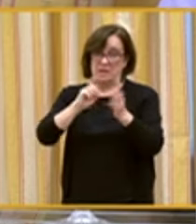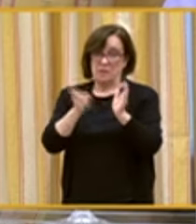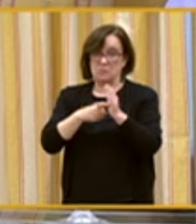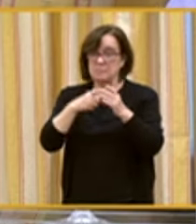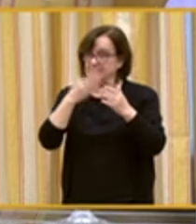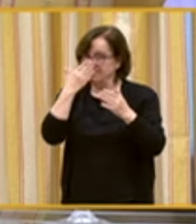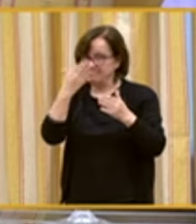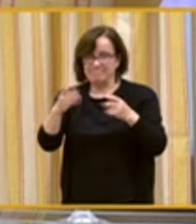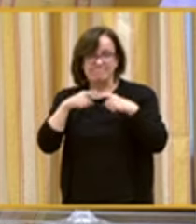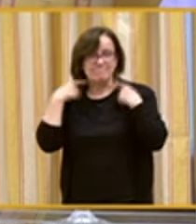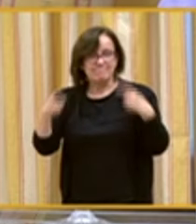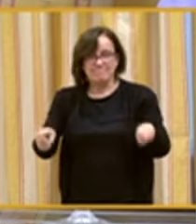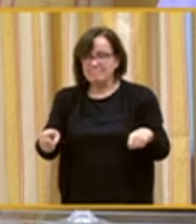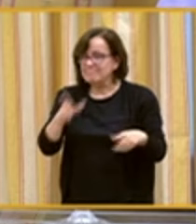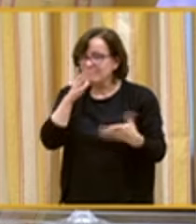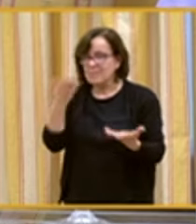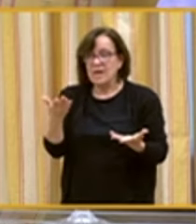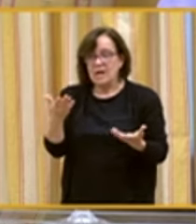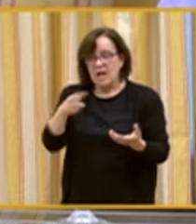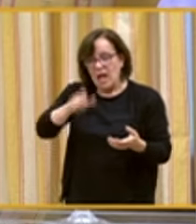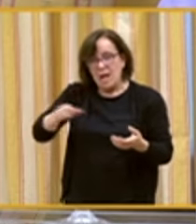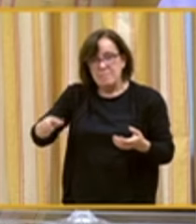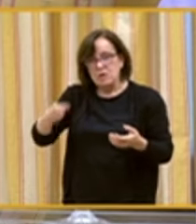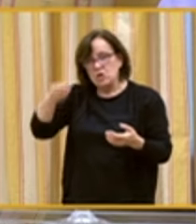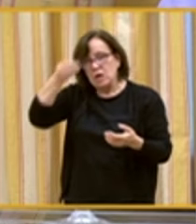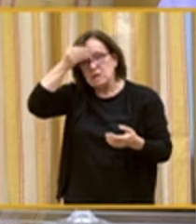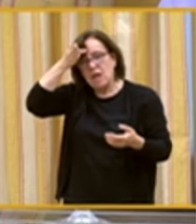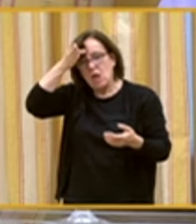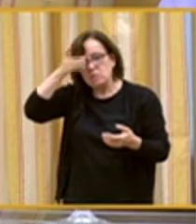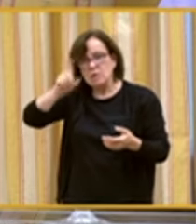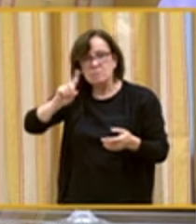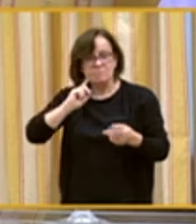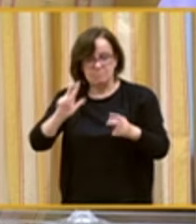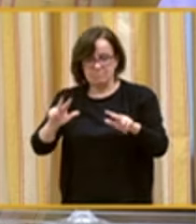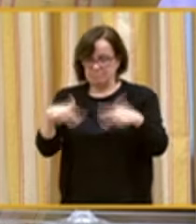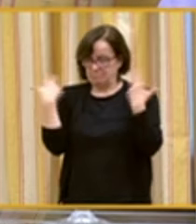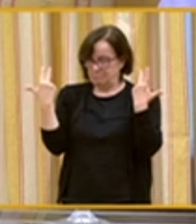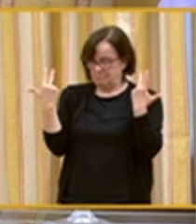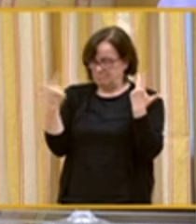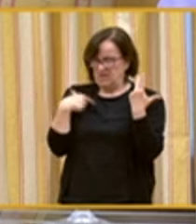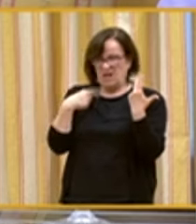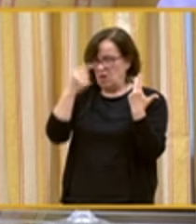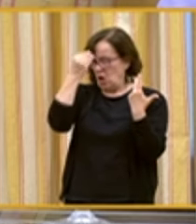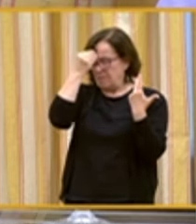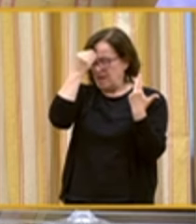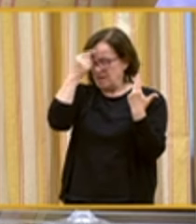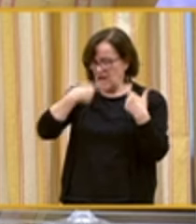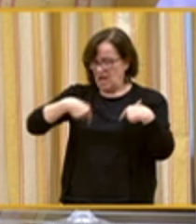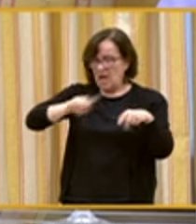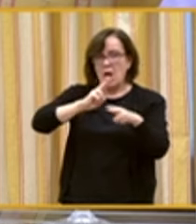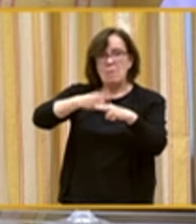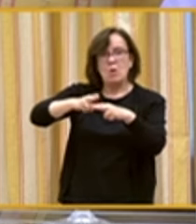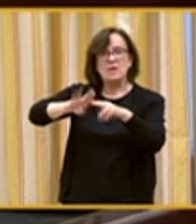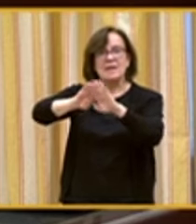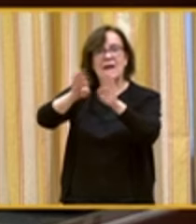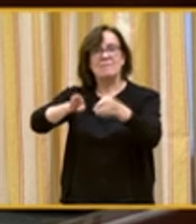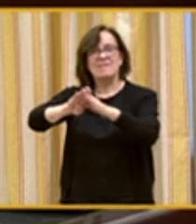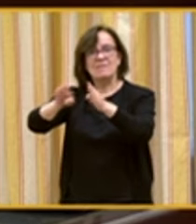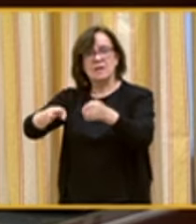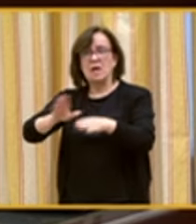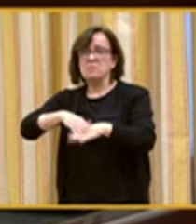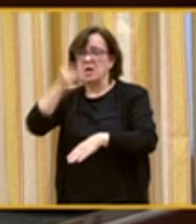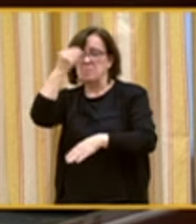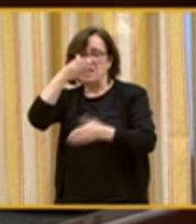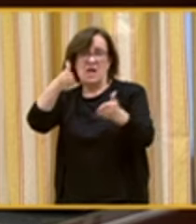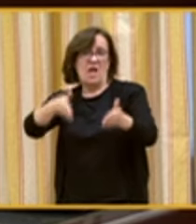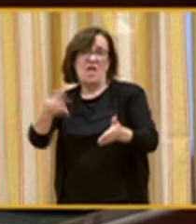Desgraciadamente, a las personas con discapacidad intelectual no se nos tiene en cuenta en las políticas de vivienda, porque se